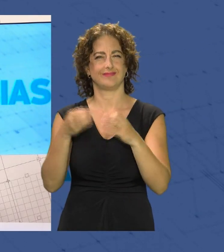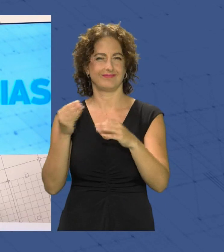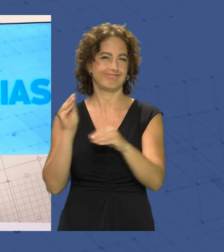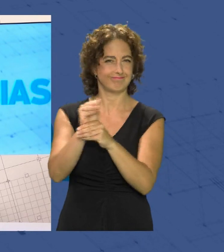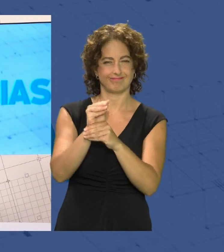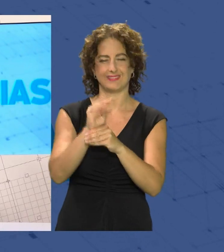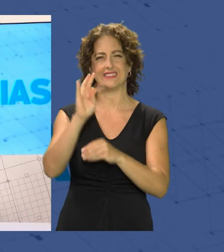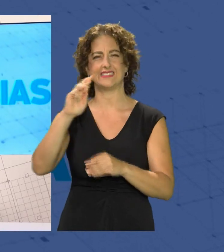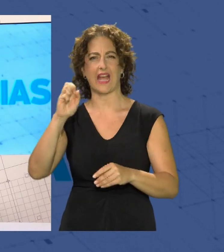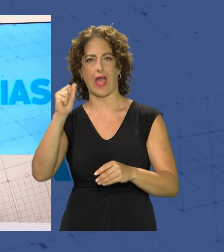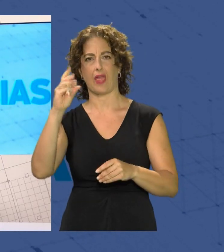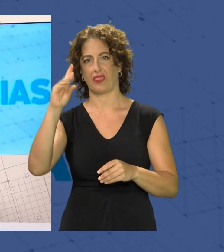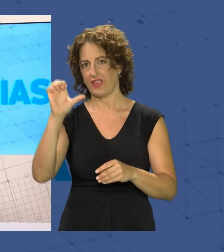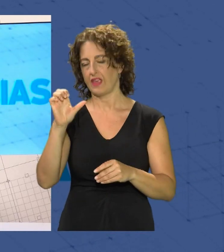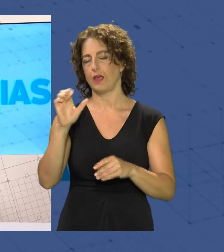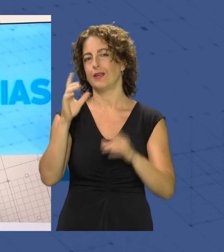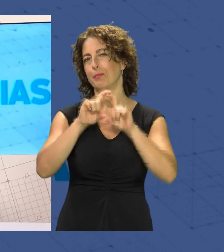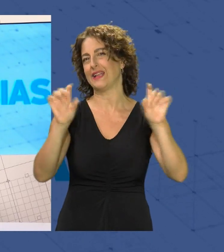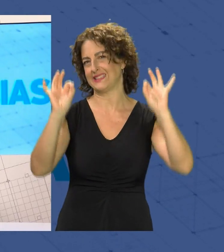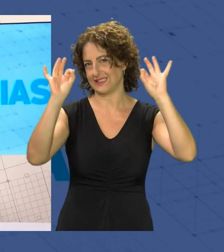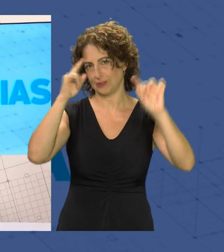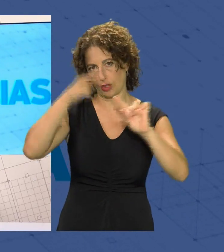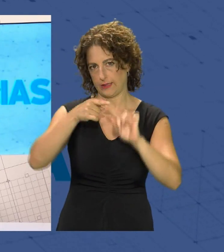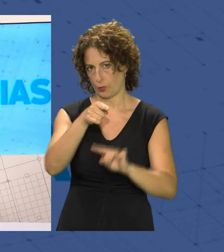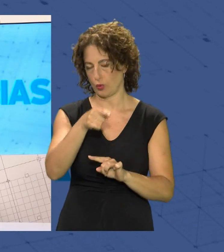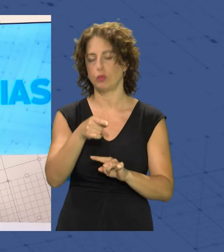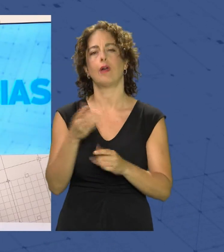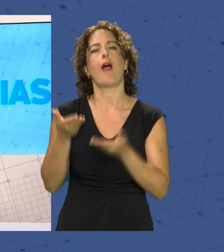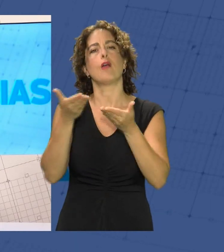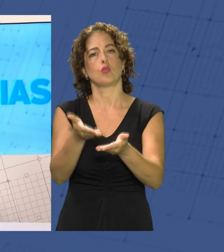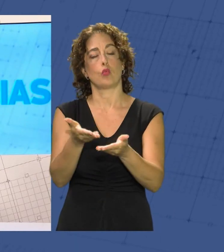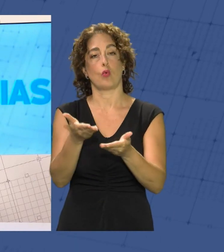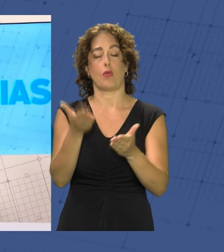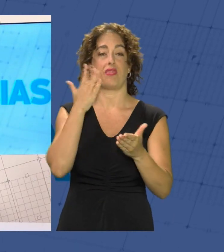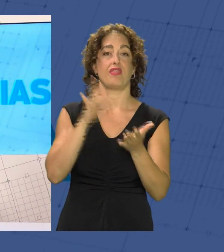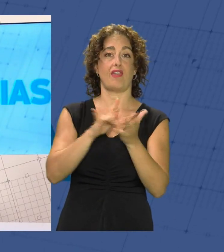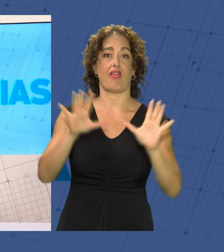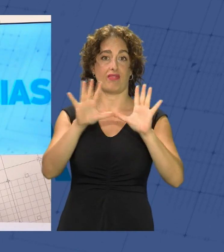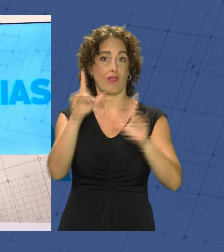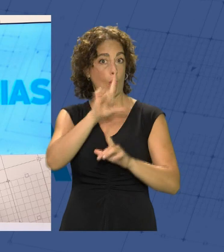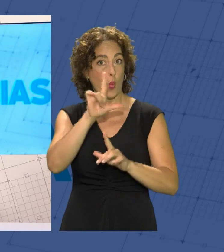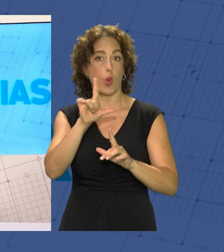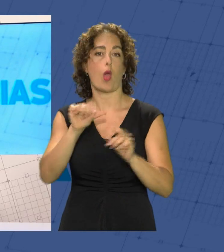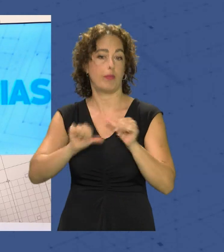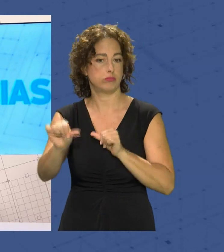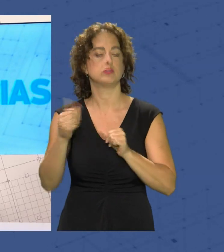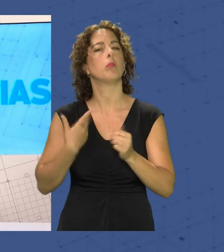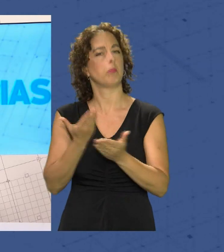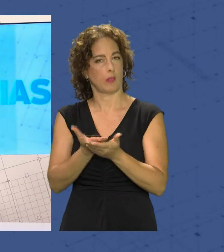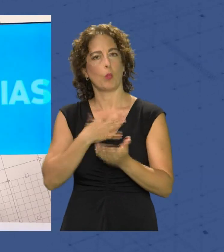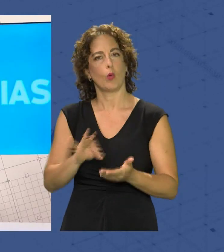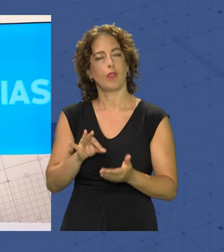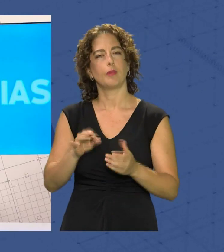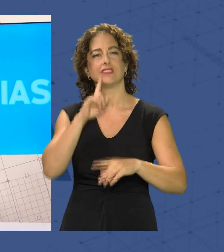TRADE destinados a empresas, unas ayudas que desde el 10 de julio ya se pueden solicitar a través de la